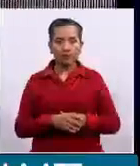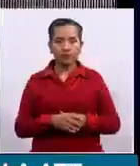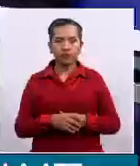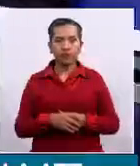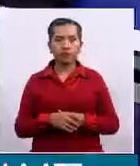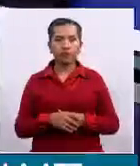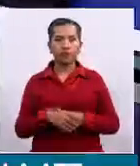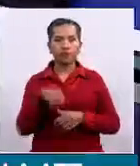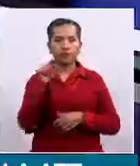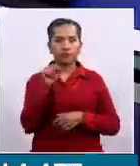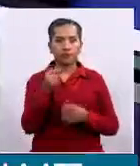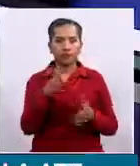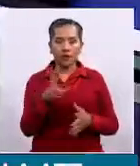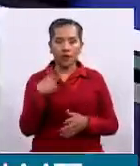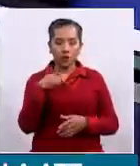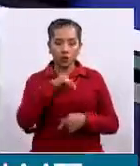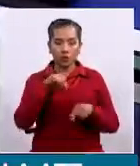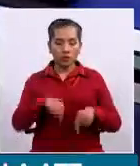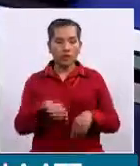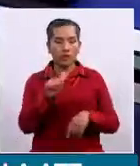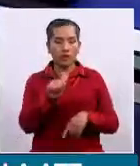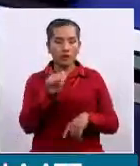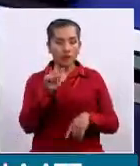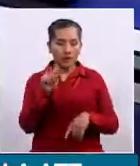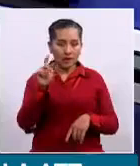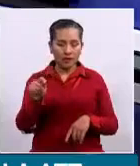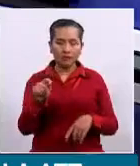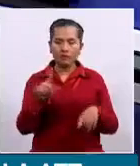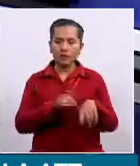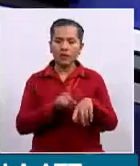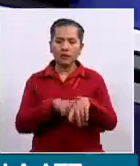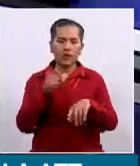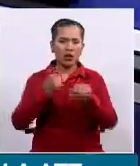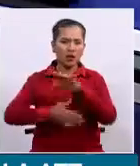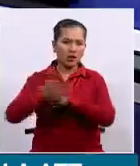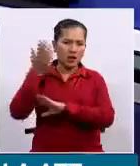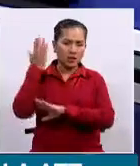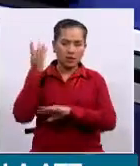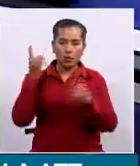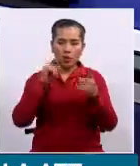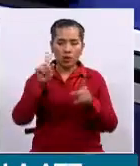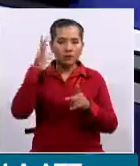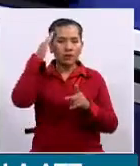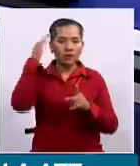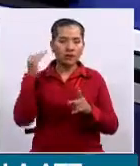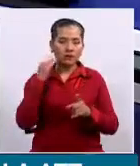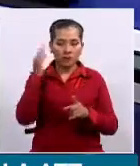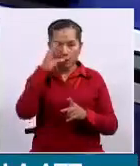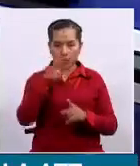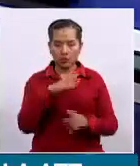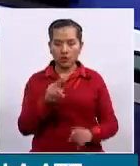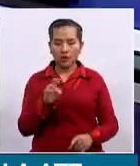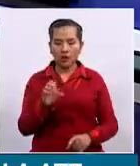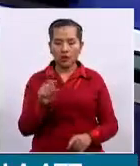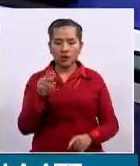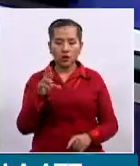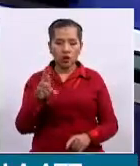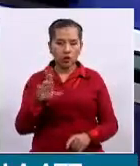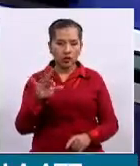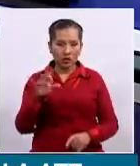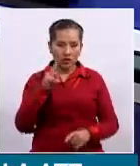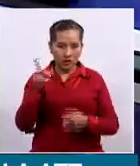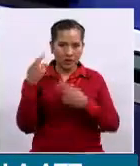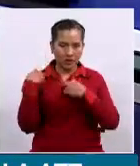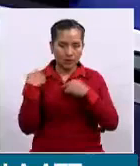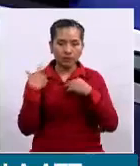Bueno, nosotros como ATT, desde la gestión pasada, que está a la cabeza del doctor Néstor Ríos, ha sido siempre una